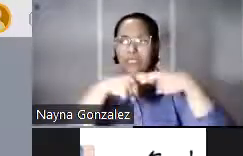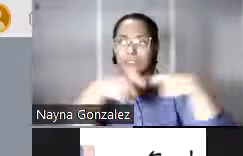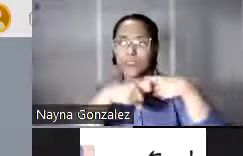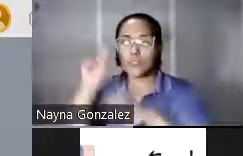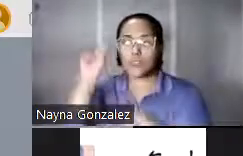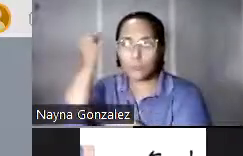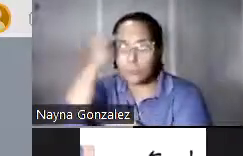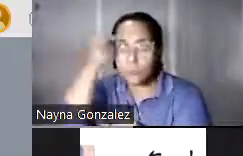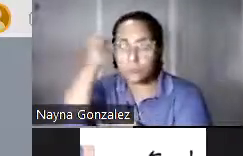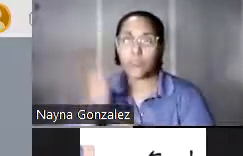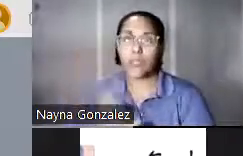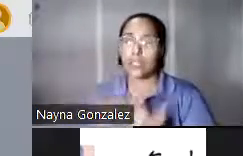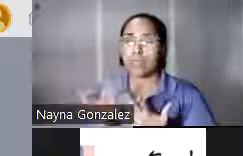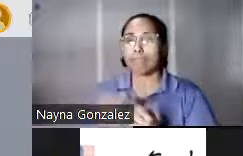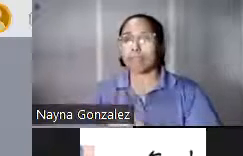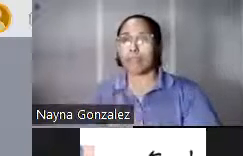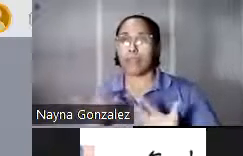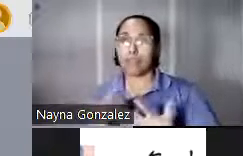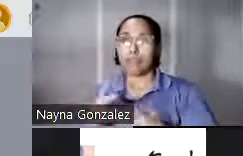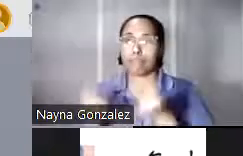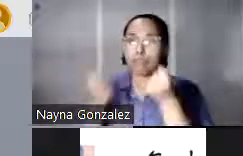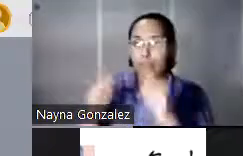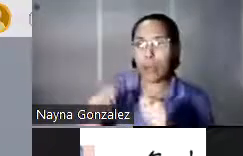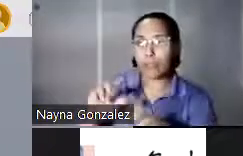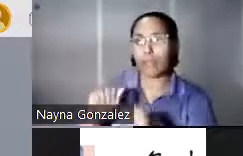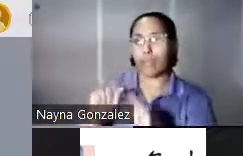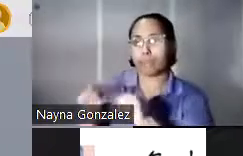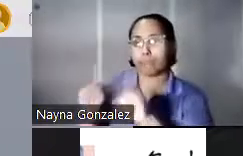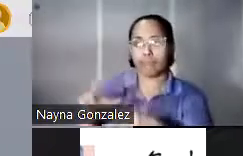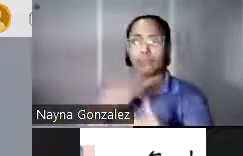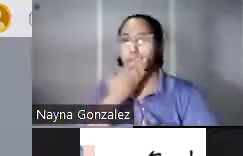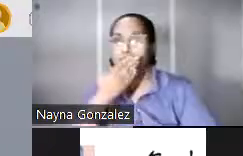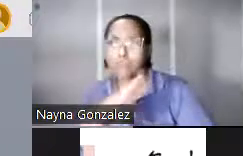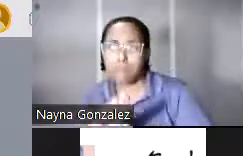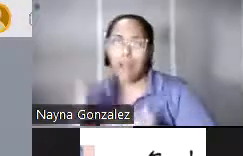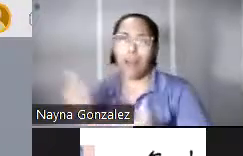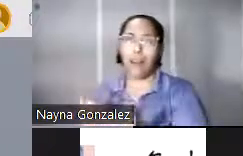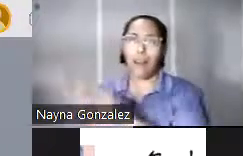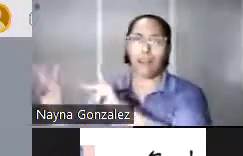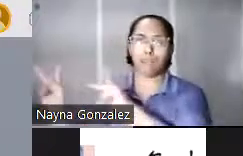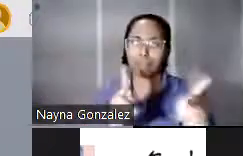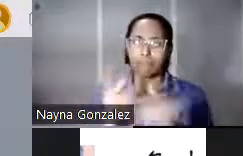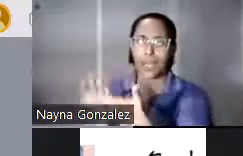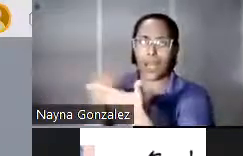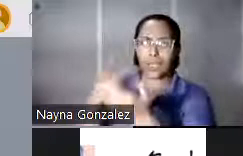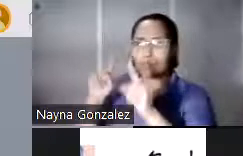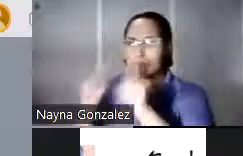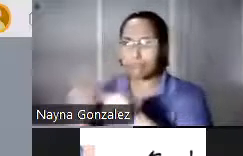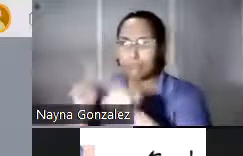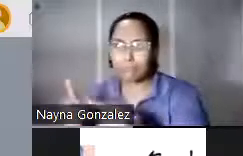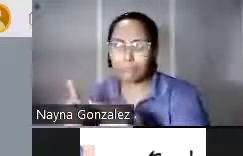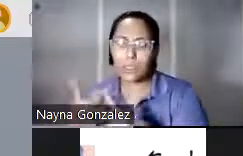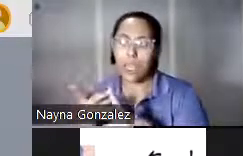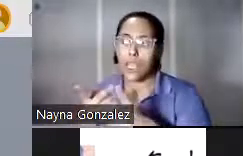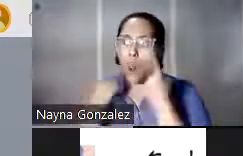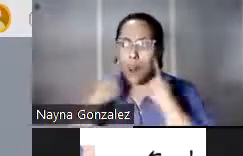que suele improvisar mucho y ejecutar mal en la prevención, la respuesta y la recuperación